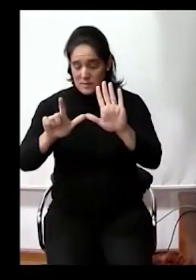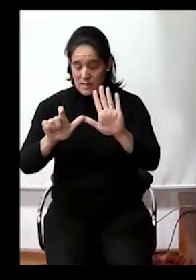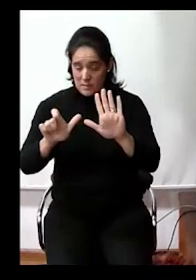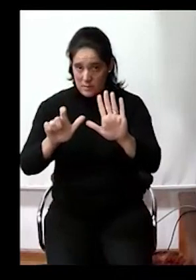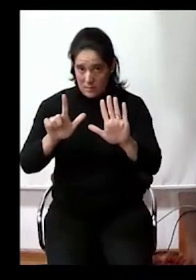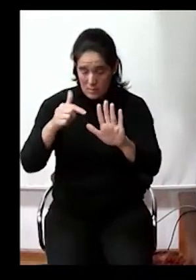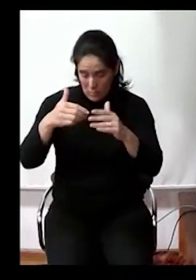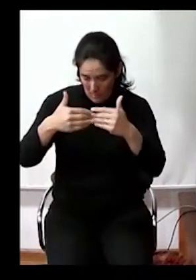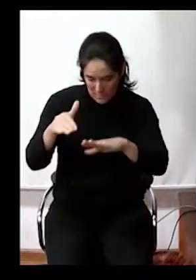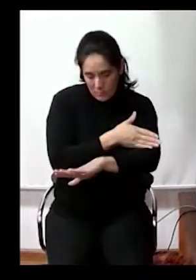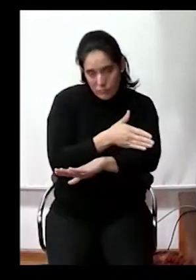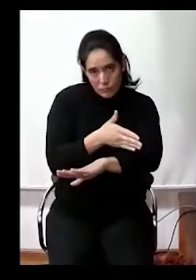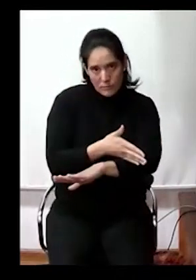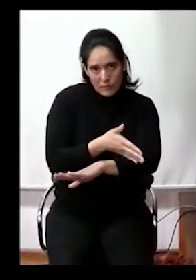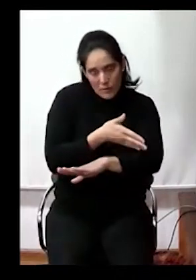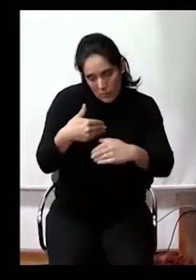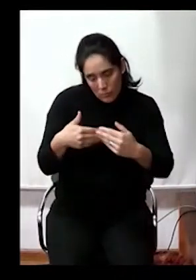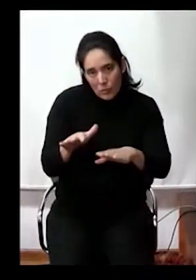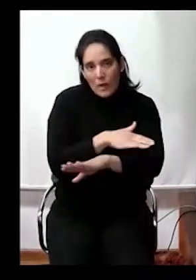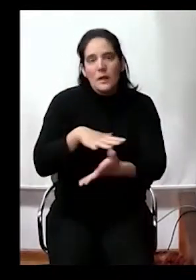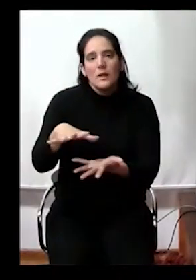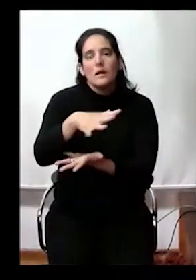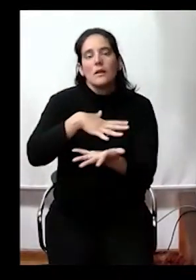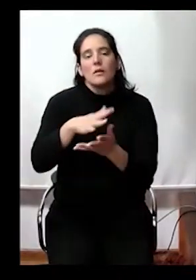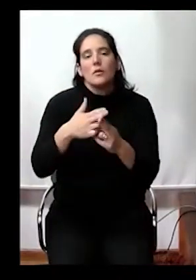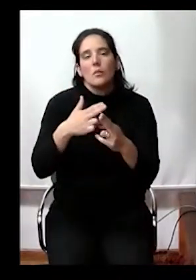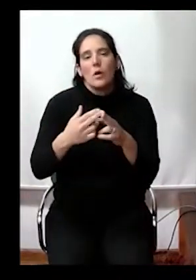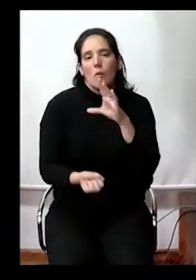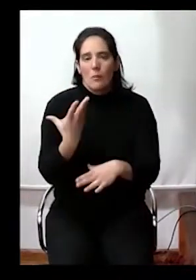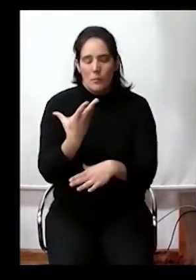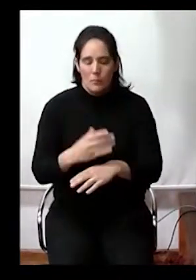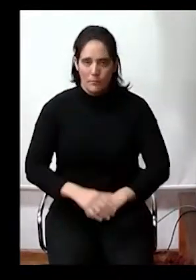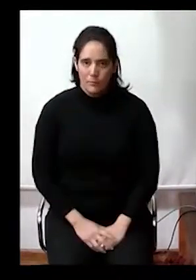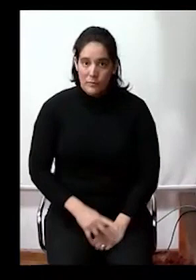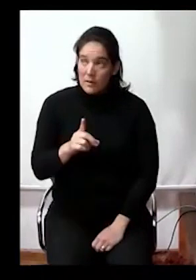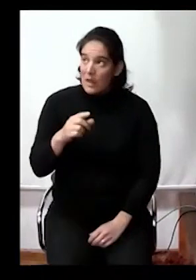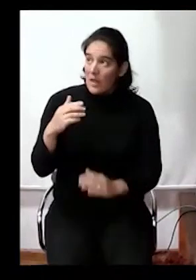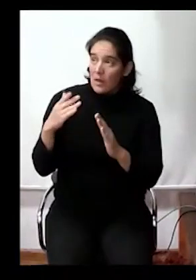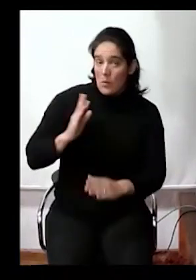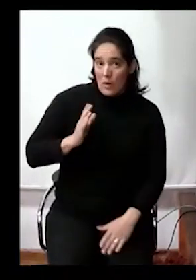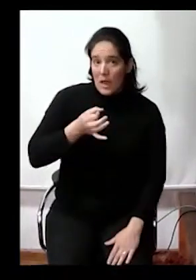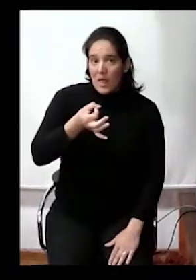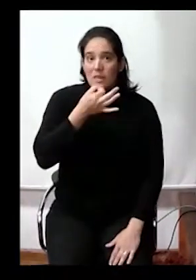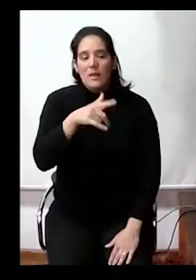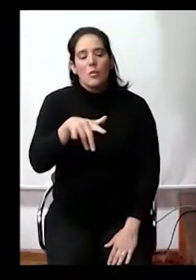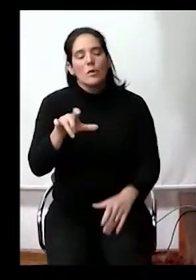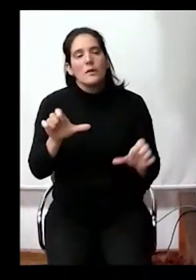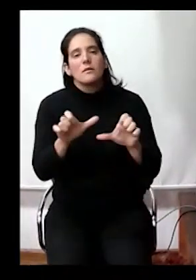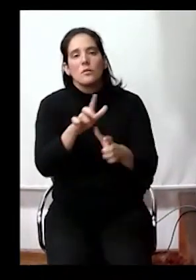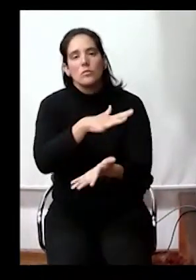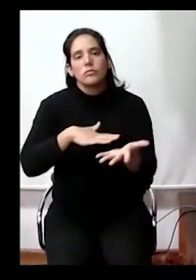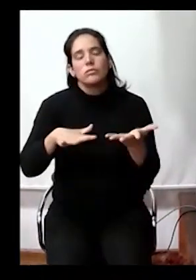comienzo de la misma, en la zona del parquizado nuevo. Ella manifiesta que por las obras allí